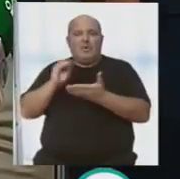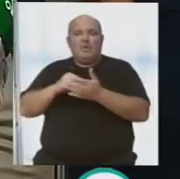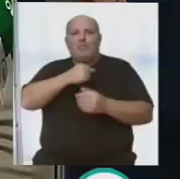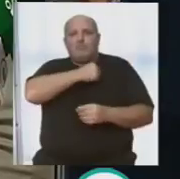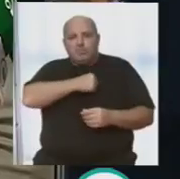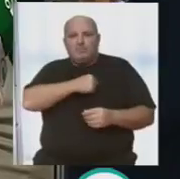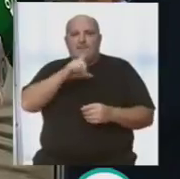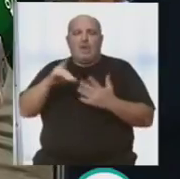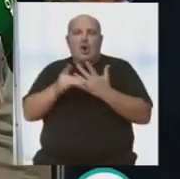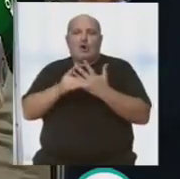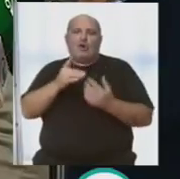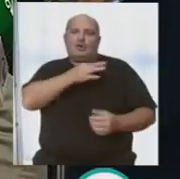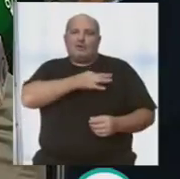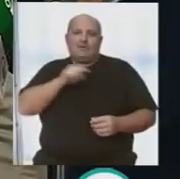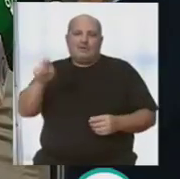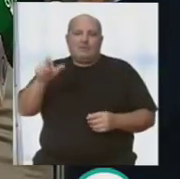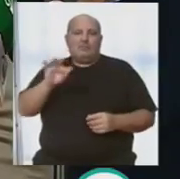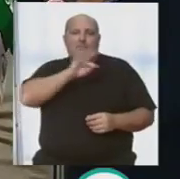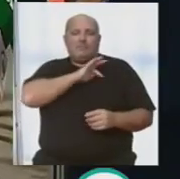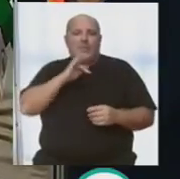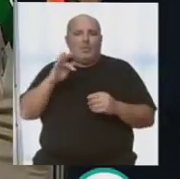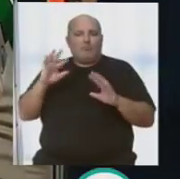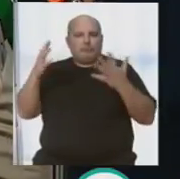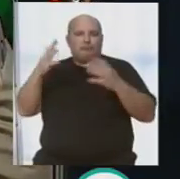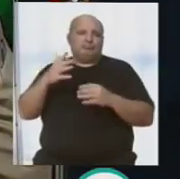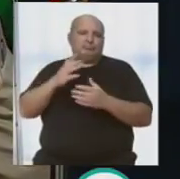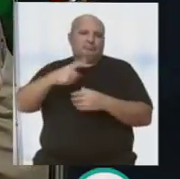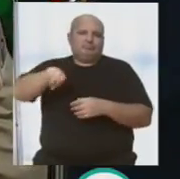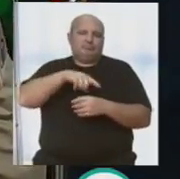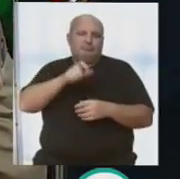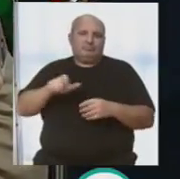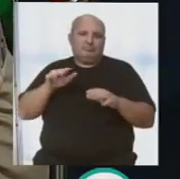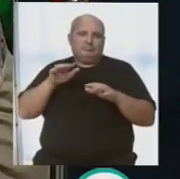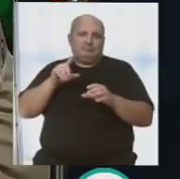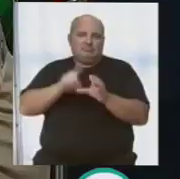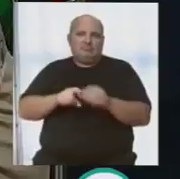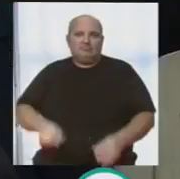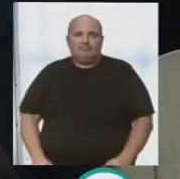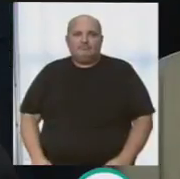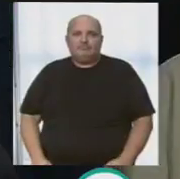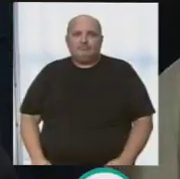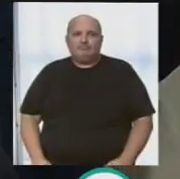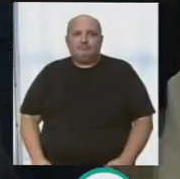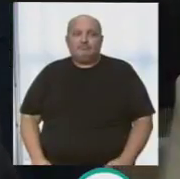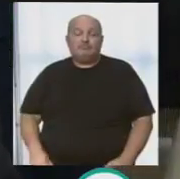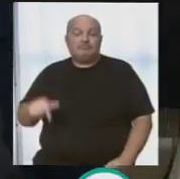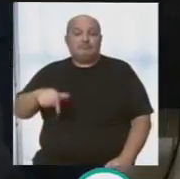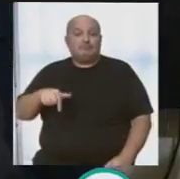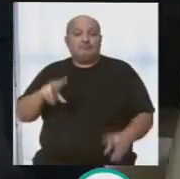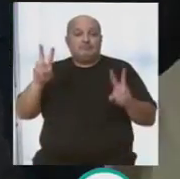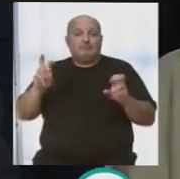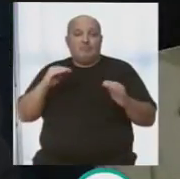insignias de oro de la entidad y que recibió un caluroso aplauso por parte de los asistentes. En estos